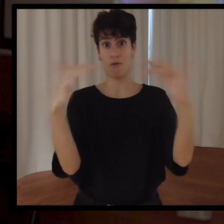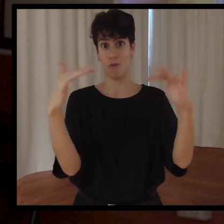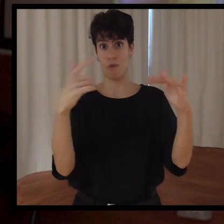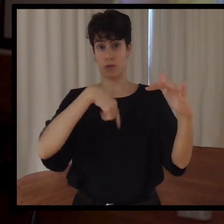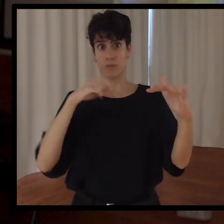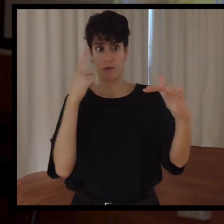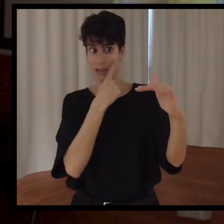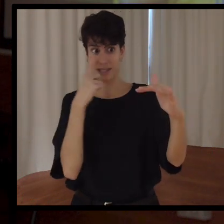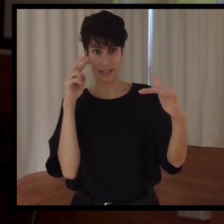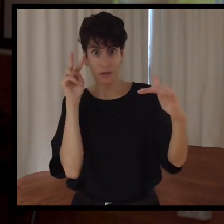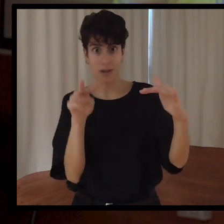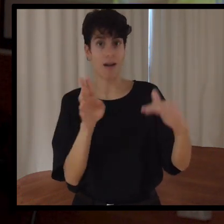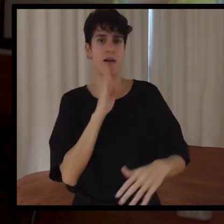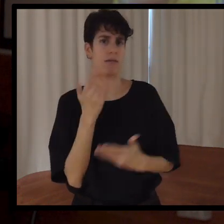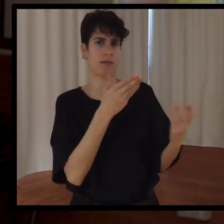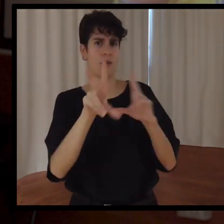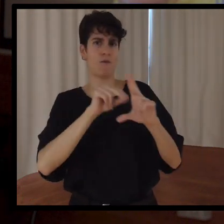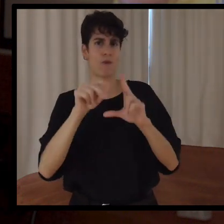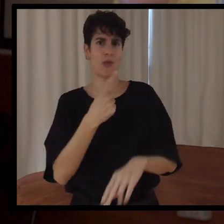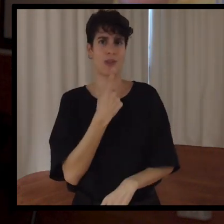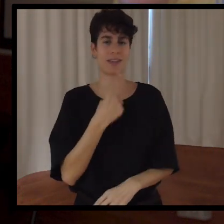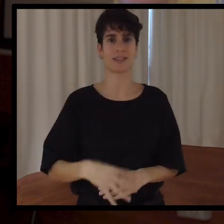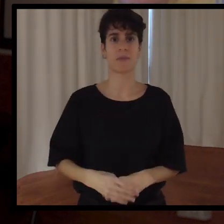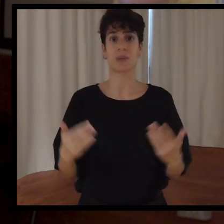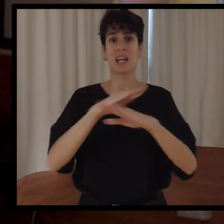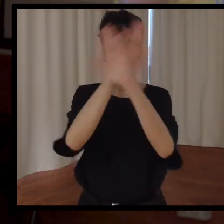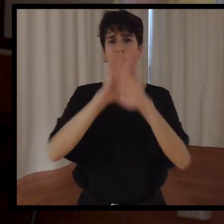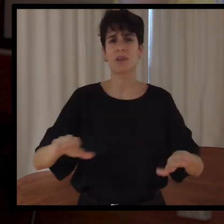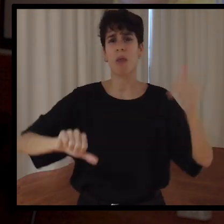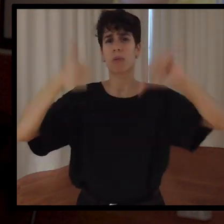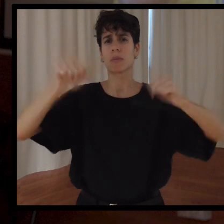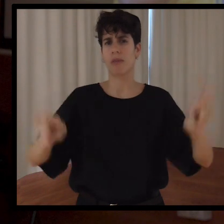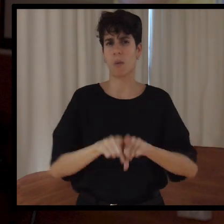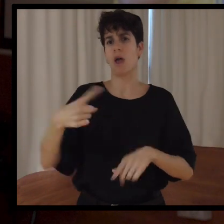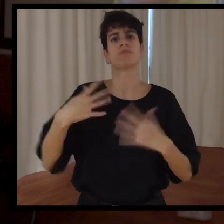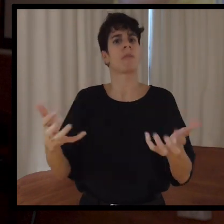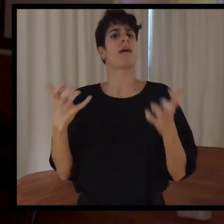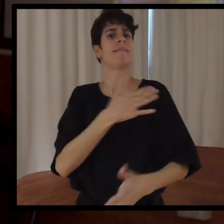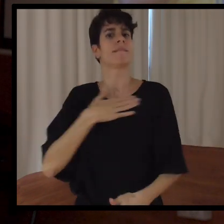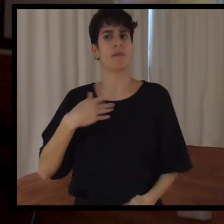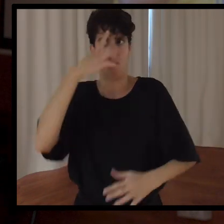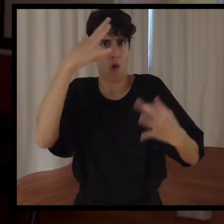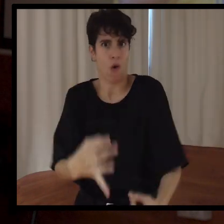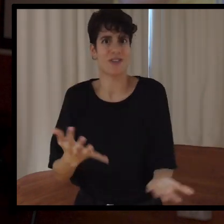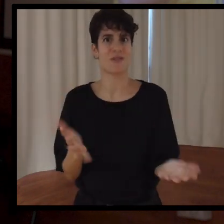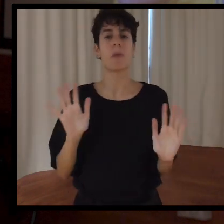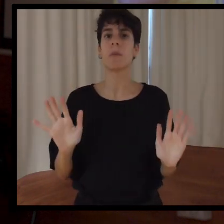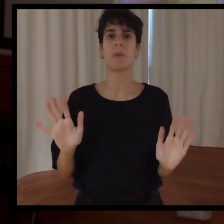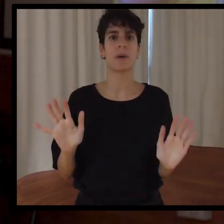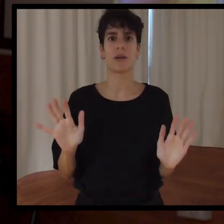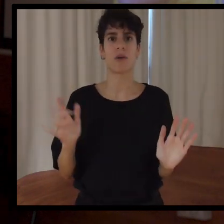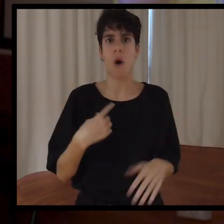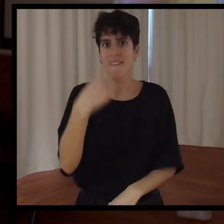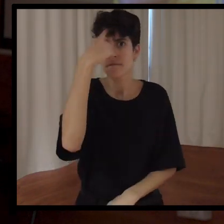Si ven un partido de ellos realmente, es lo que comentábamos antes también y lo que ponían en el vídeo, el resultado es lo